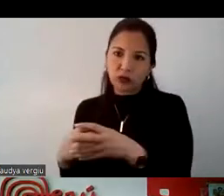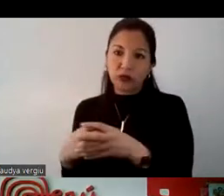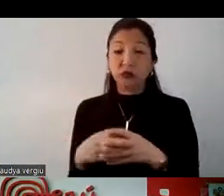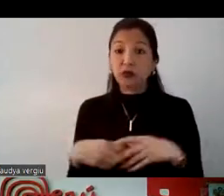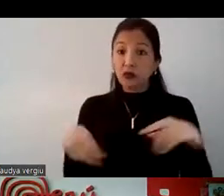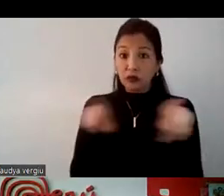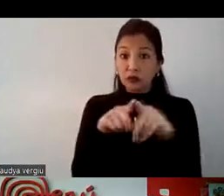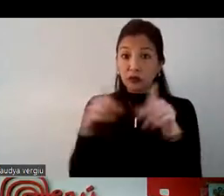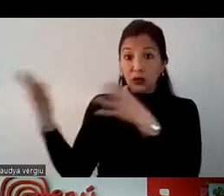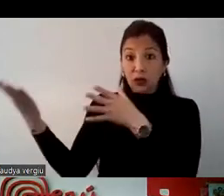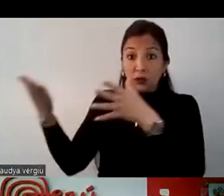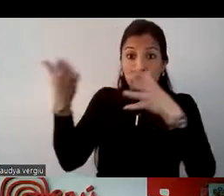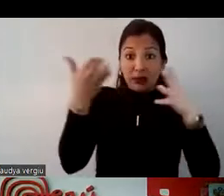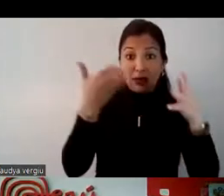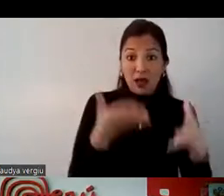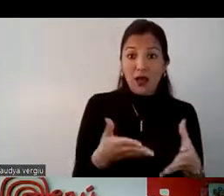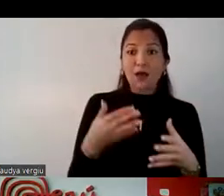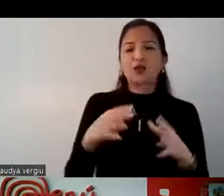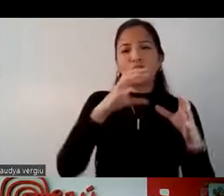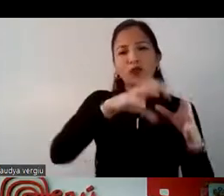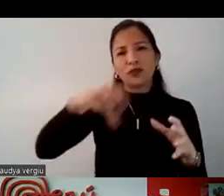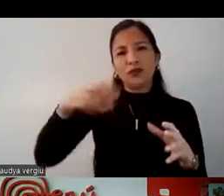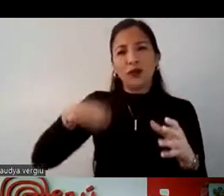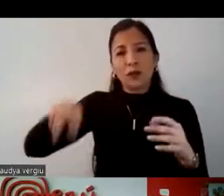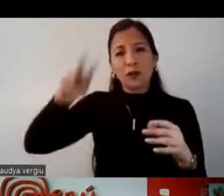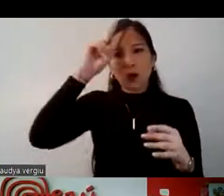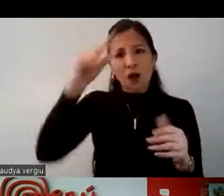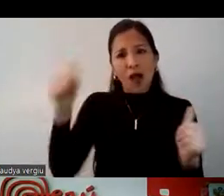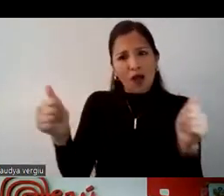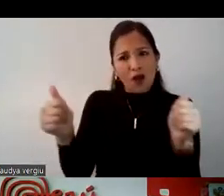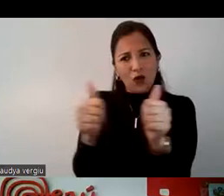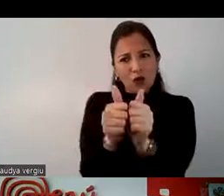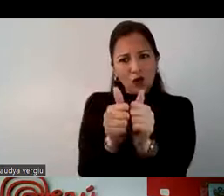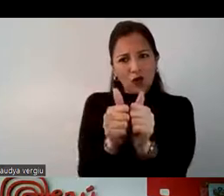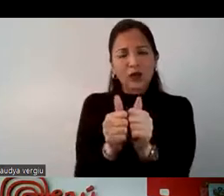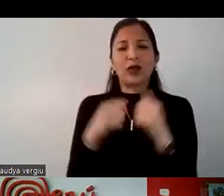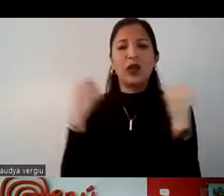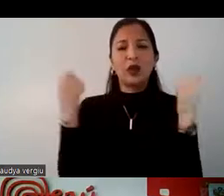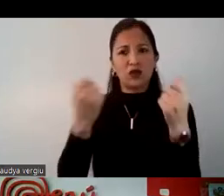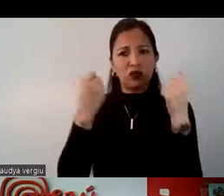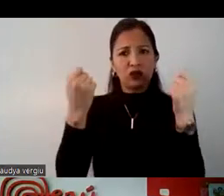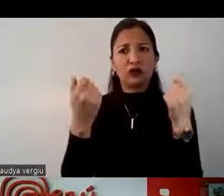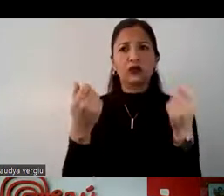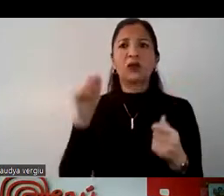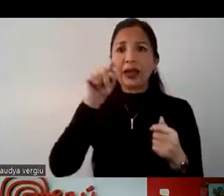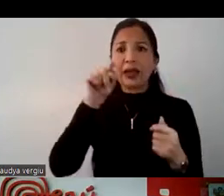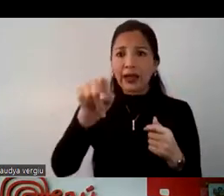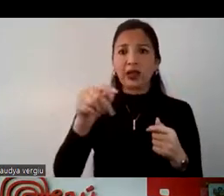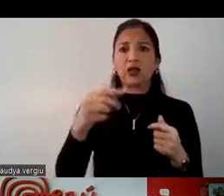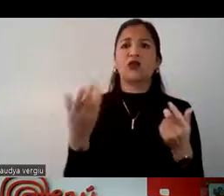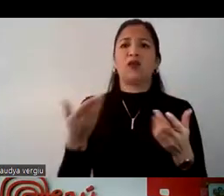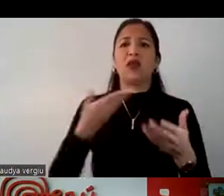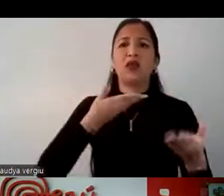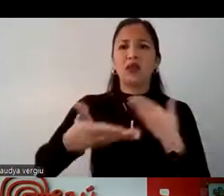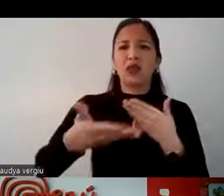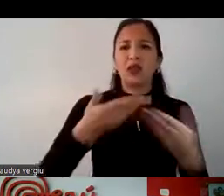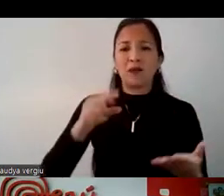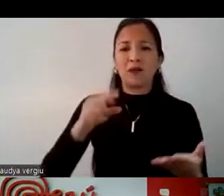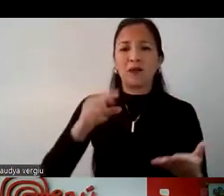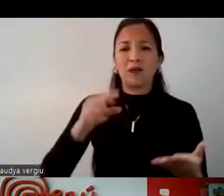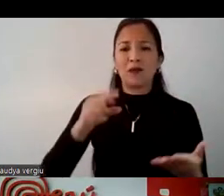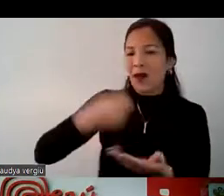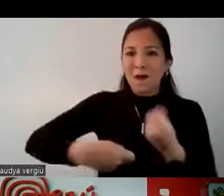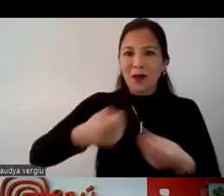queremos invitar a las empresas peruanas a que nos acompañen en estas ferias para que sean ellos directamente quienes promocionen el destino